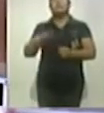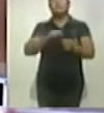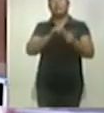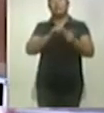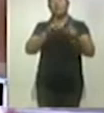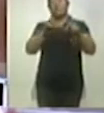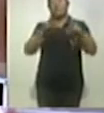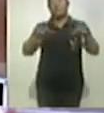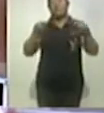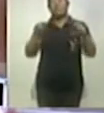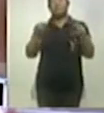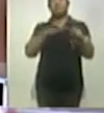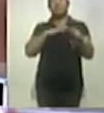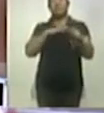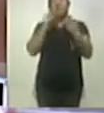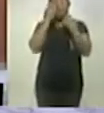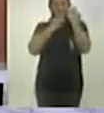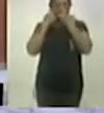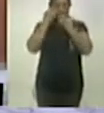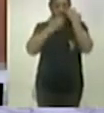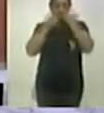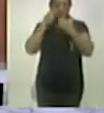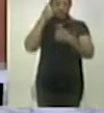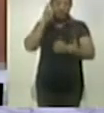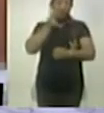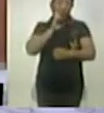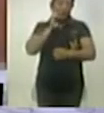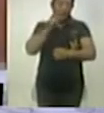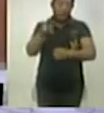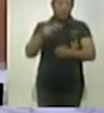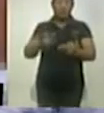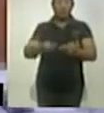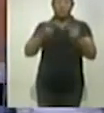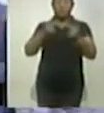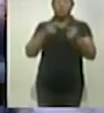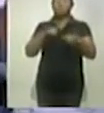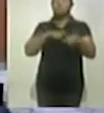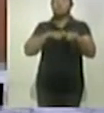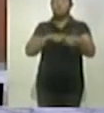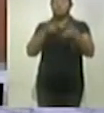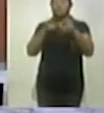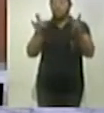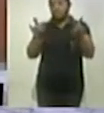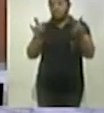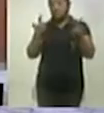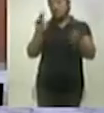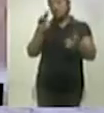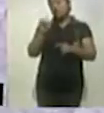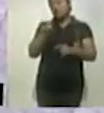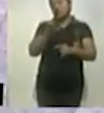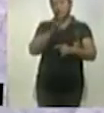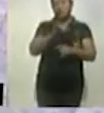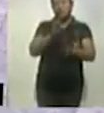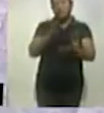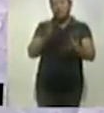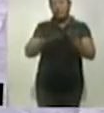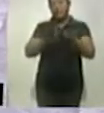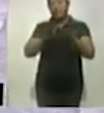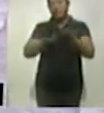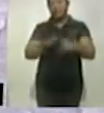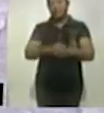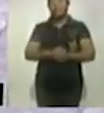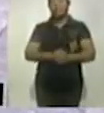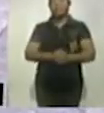proceso de evaluaciones para determinar si los negocios se mantienen abiertos operando con un veinte por ciento de sus empleados. Hace dos